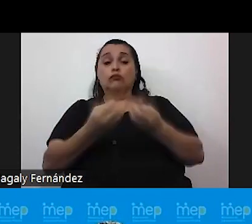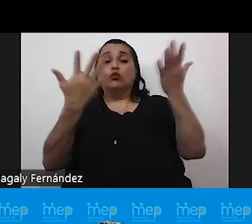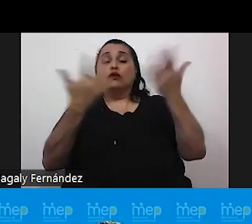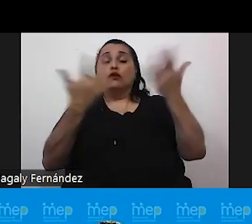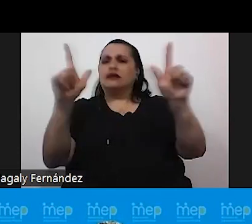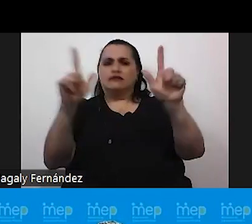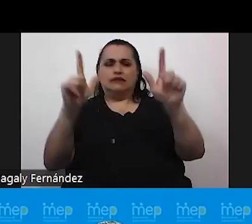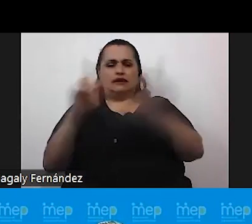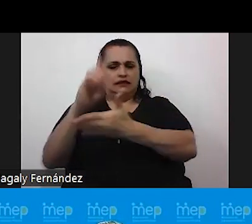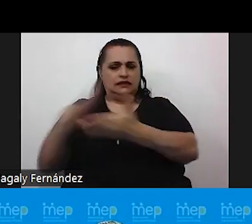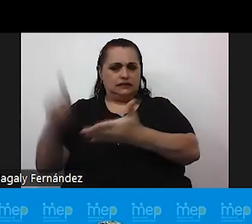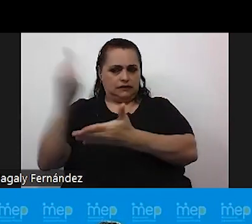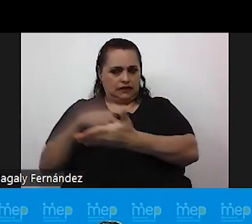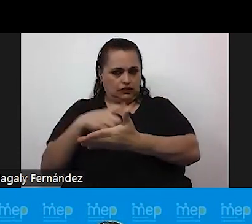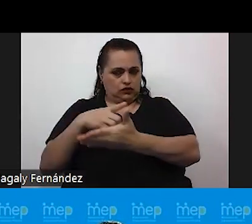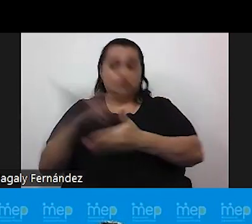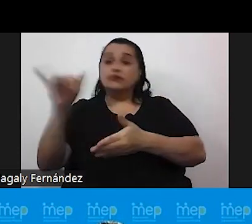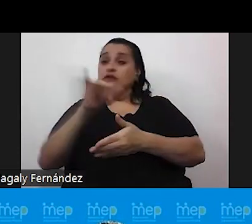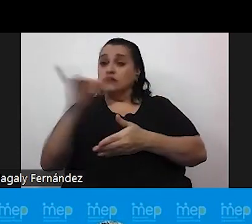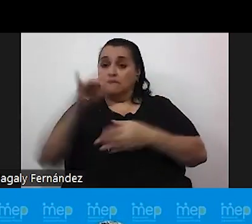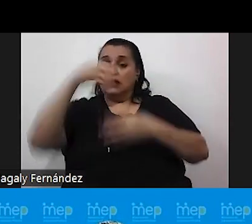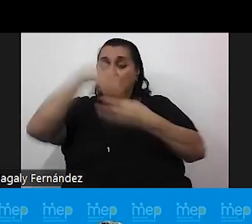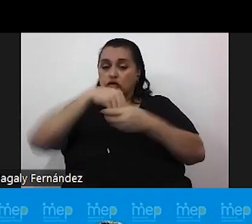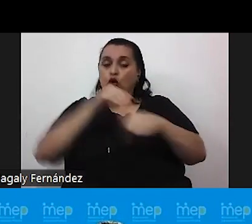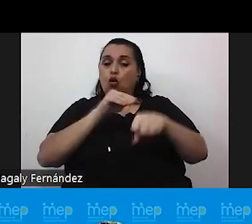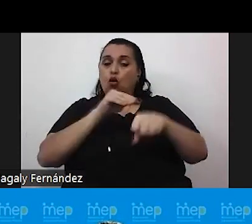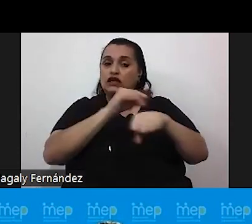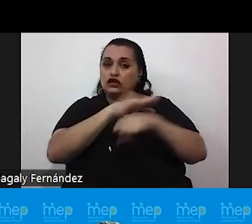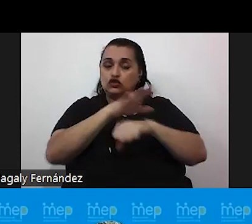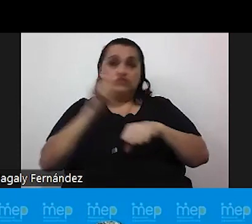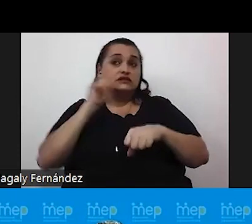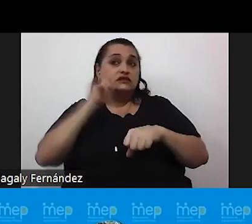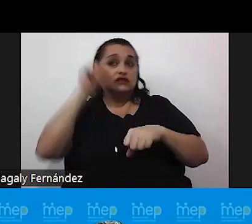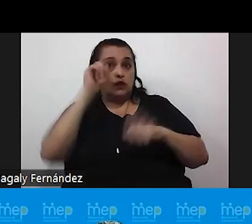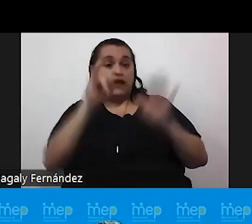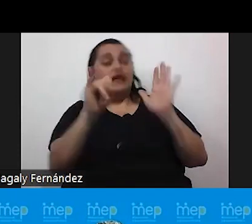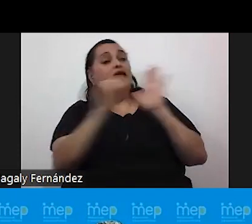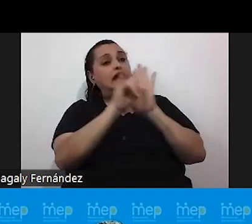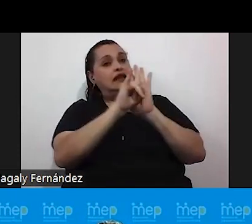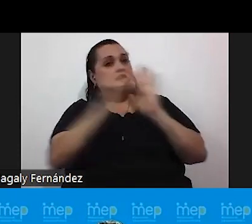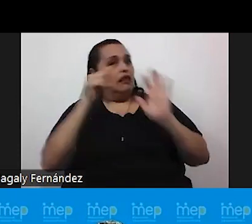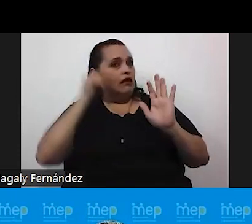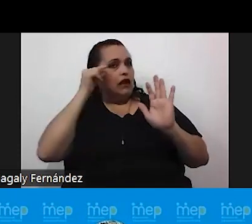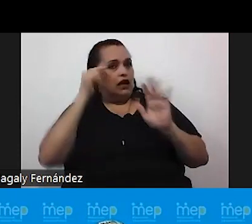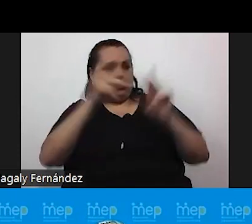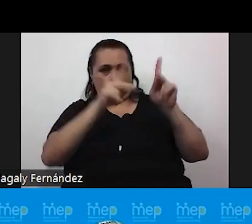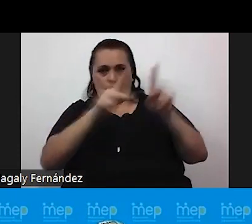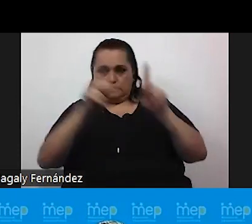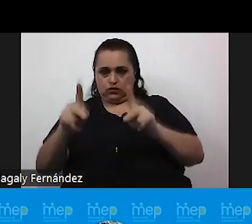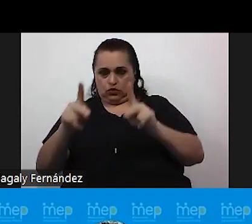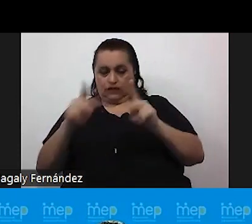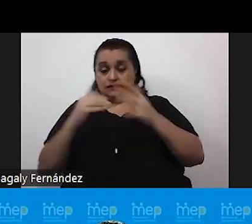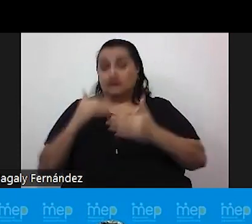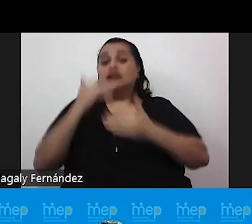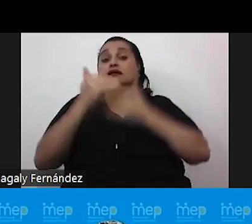discriminación incluyendo también la orientación sexual y de las identidades de género posterior a